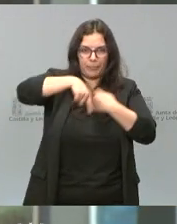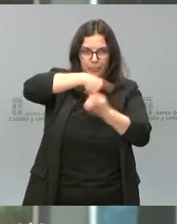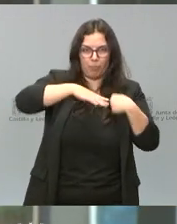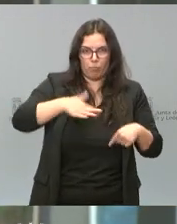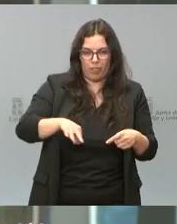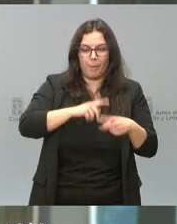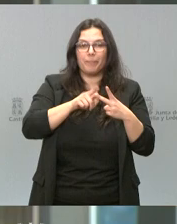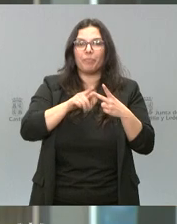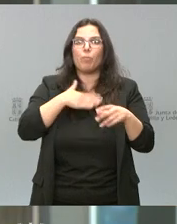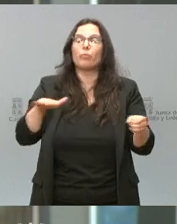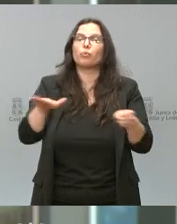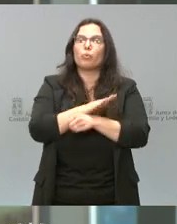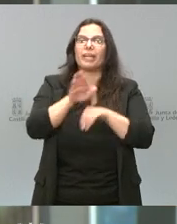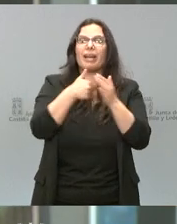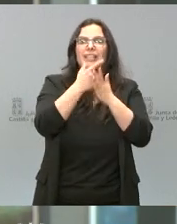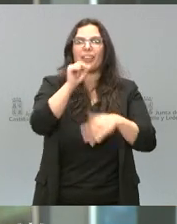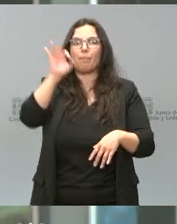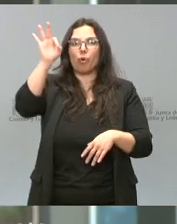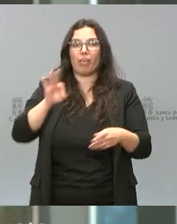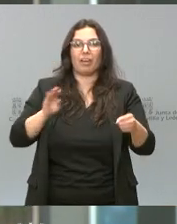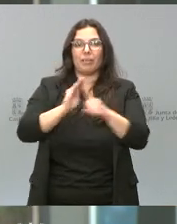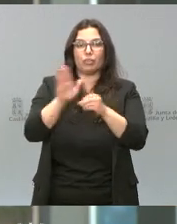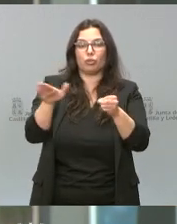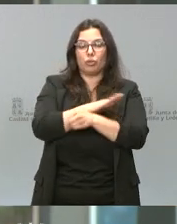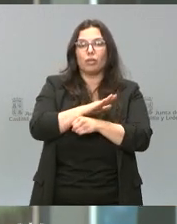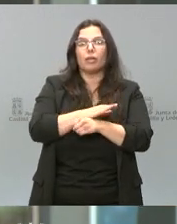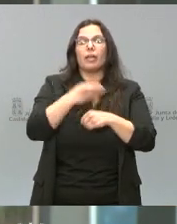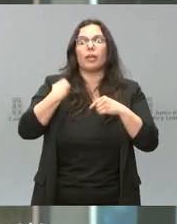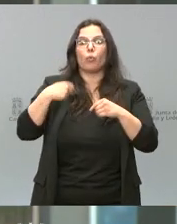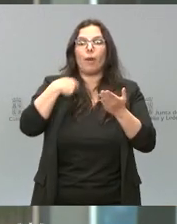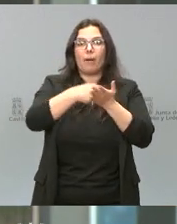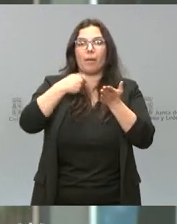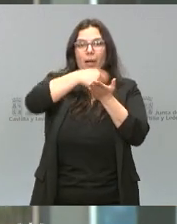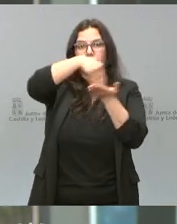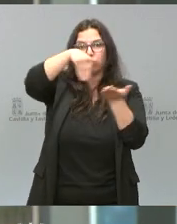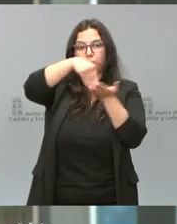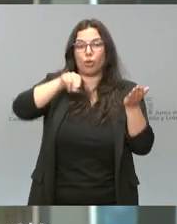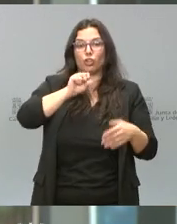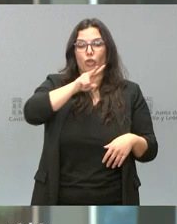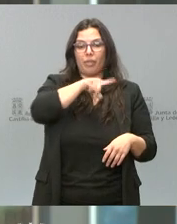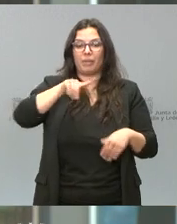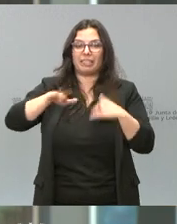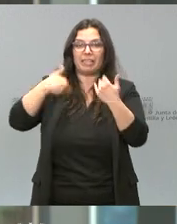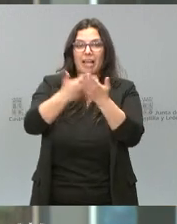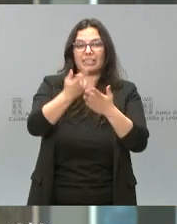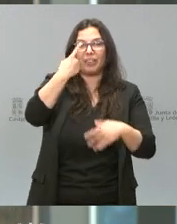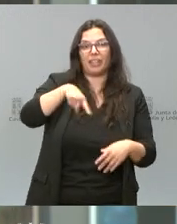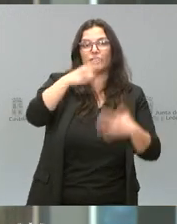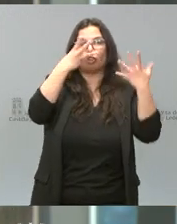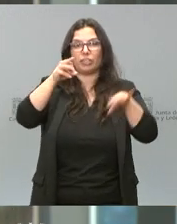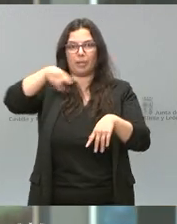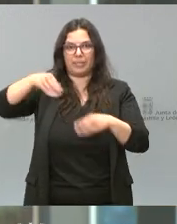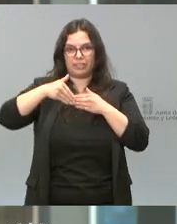financiar hasta el 100% de la inversión total en plazos de amortización desde los 12 meses hasta los 180